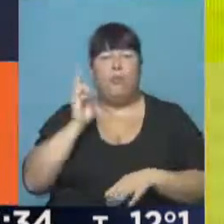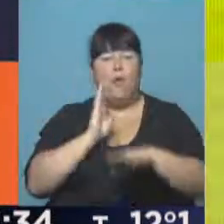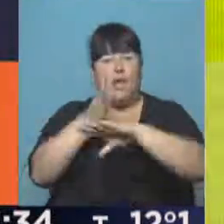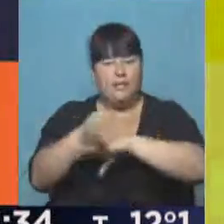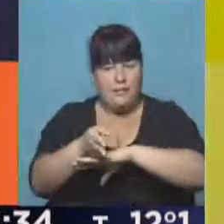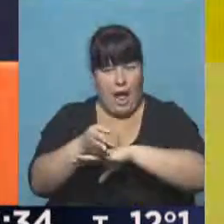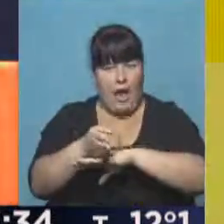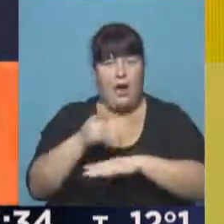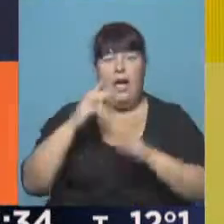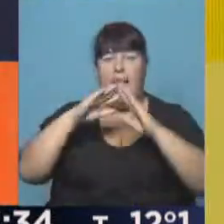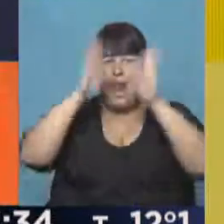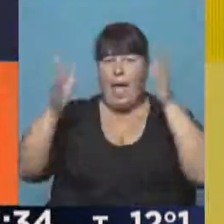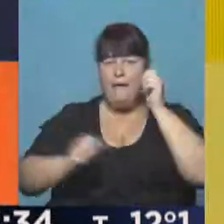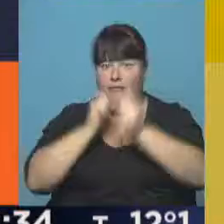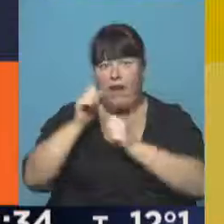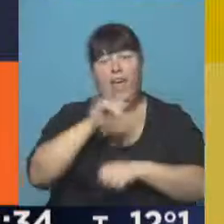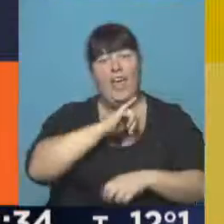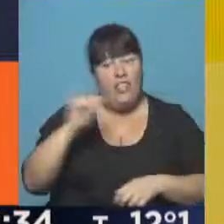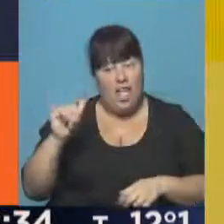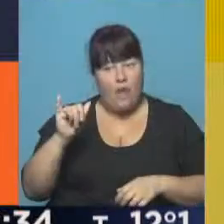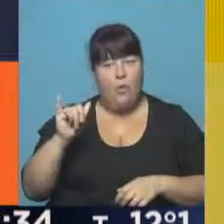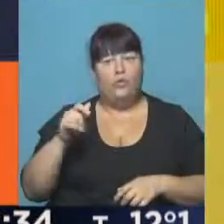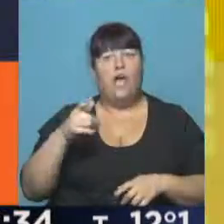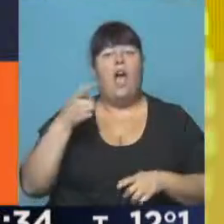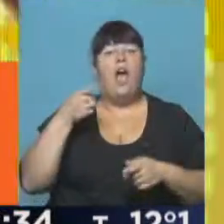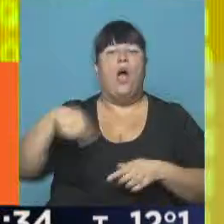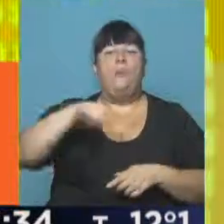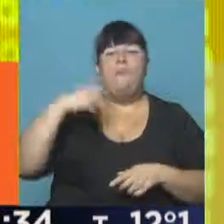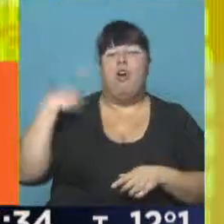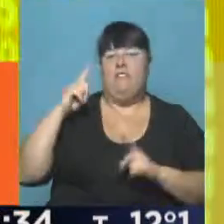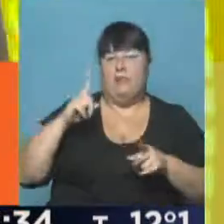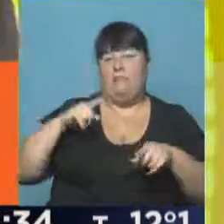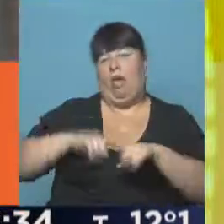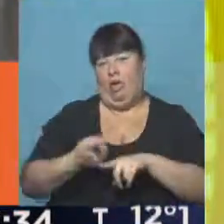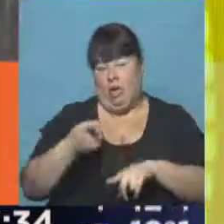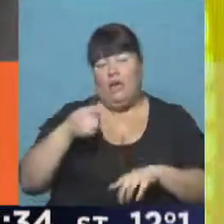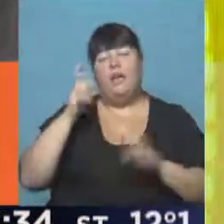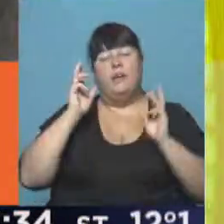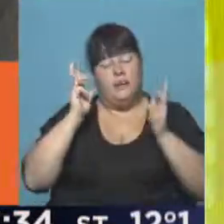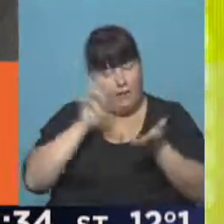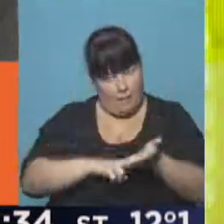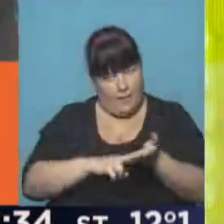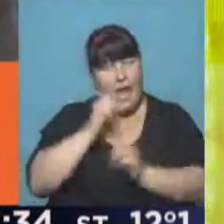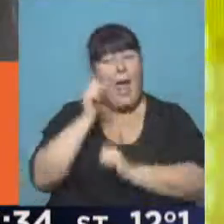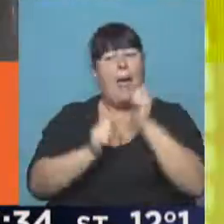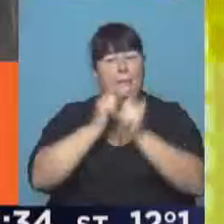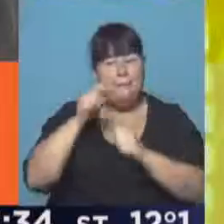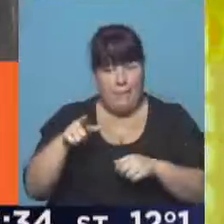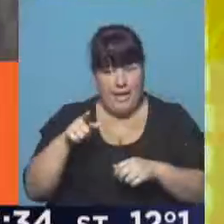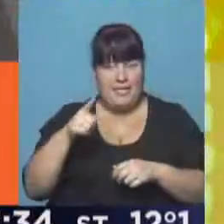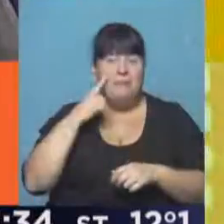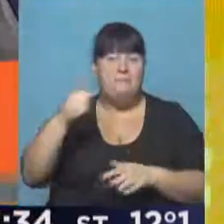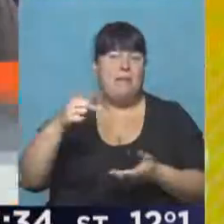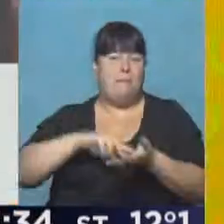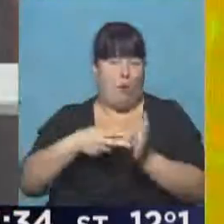ingresar en la planta. Están denunciando un lockout patronal, reiteramos, una empresa y mil